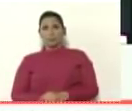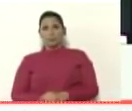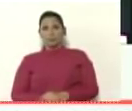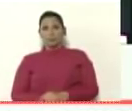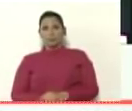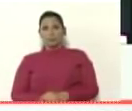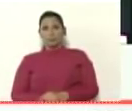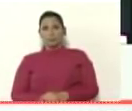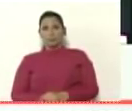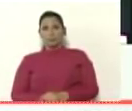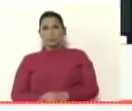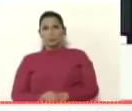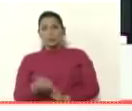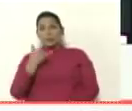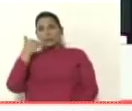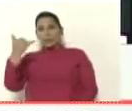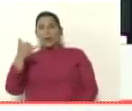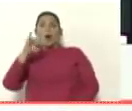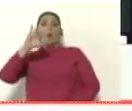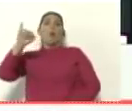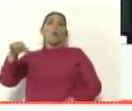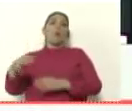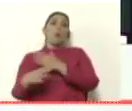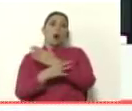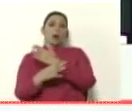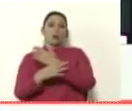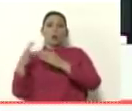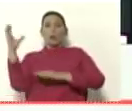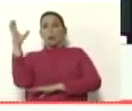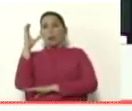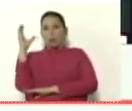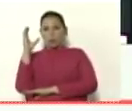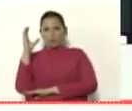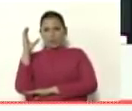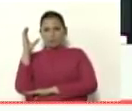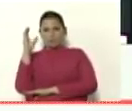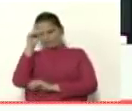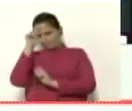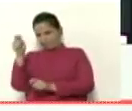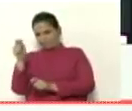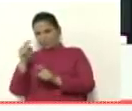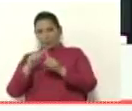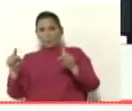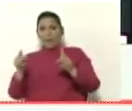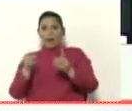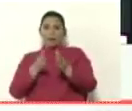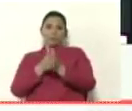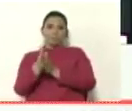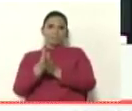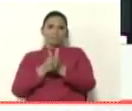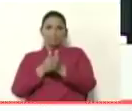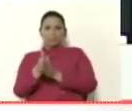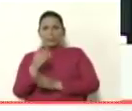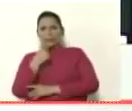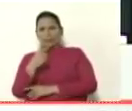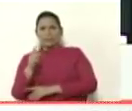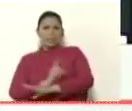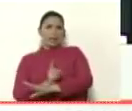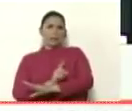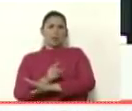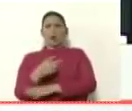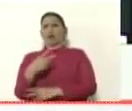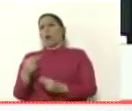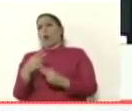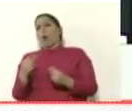llamado por Guaidó así en Colombia para lavarse las manos rápidamente dice no,